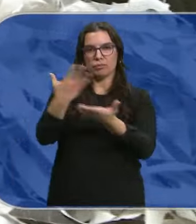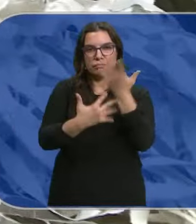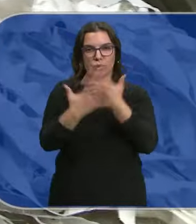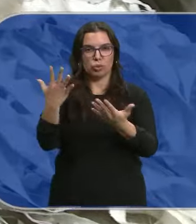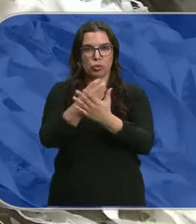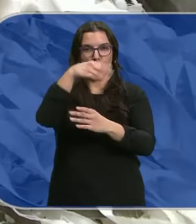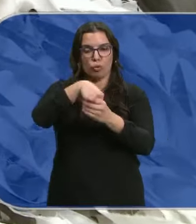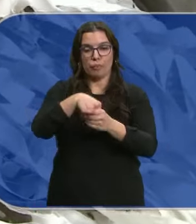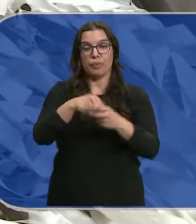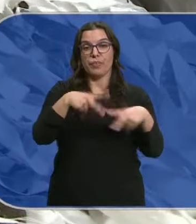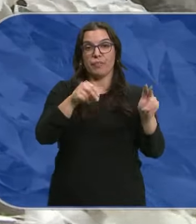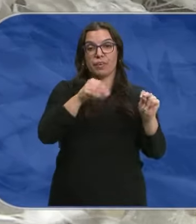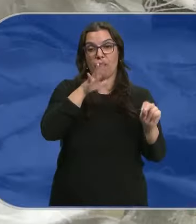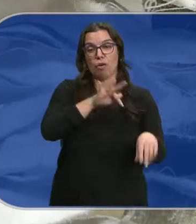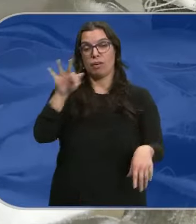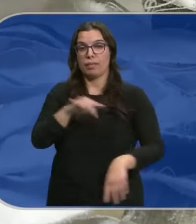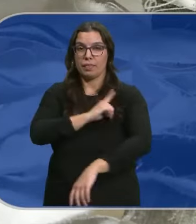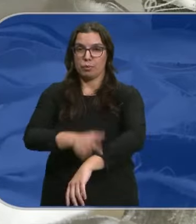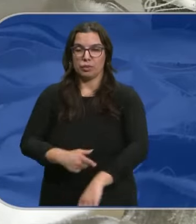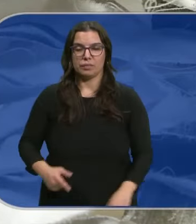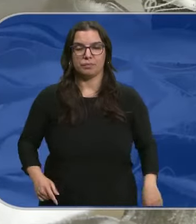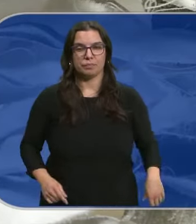Nos vamos Pero volvemos Con los deportes